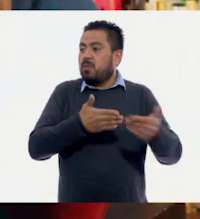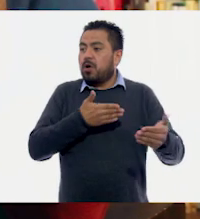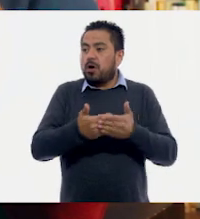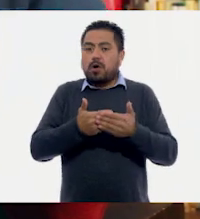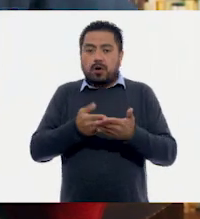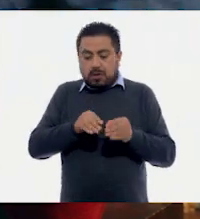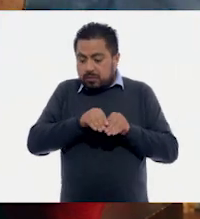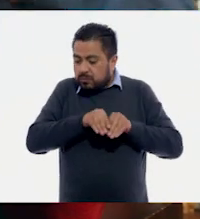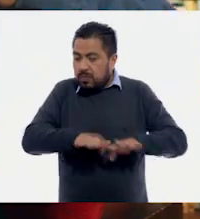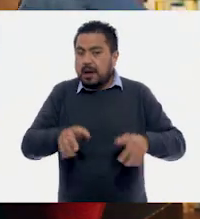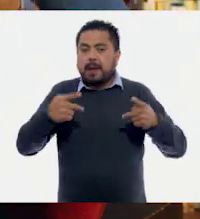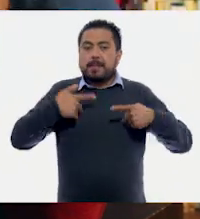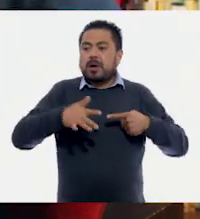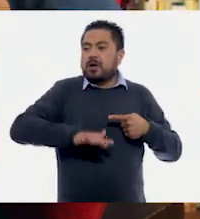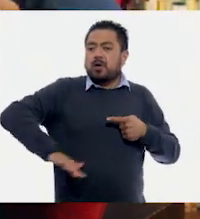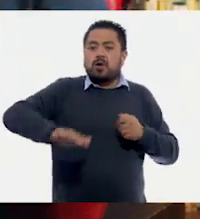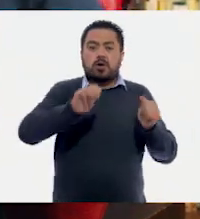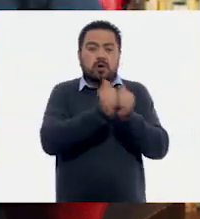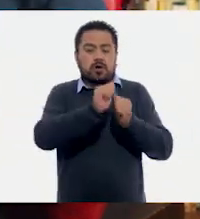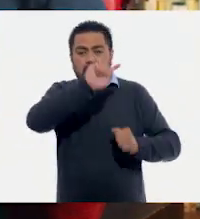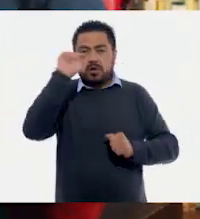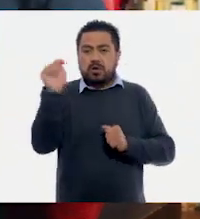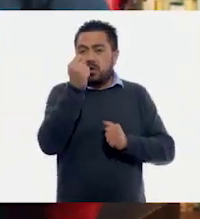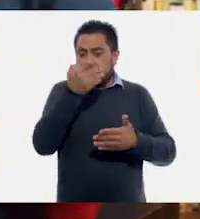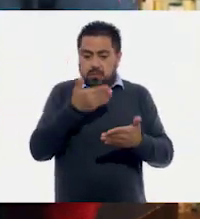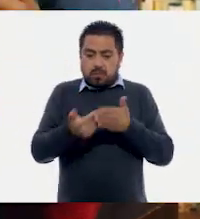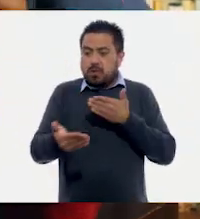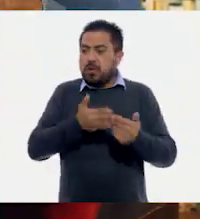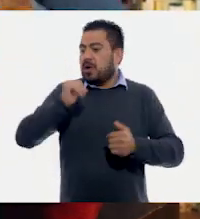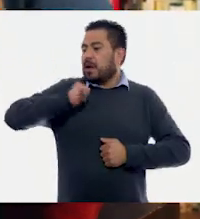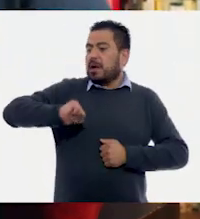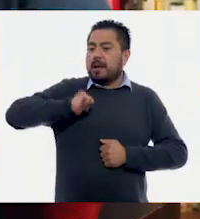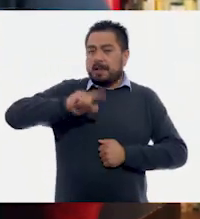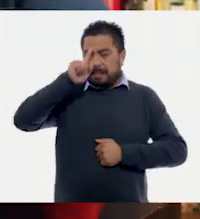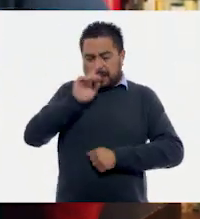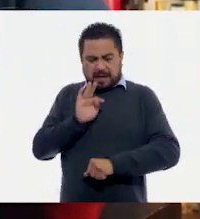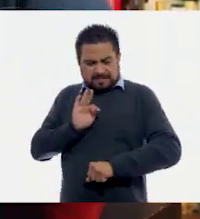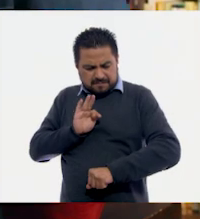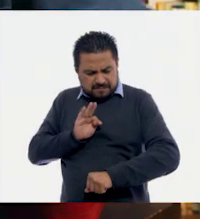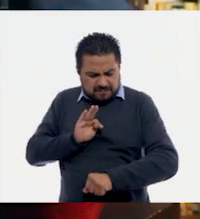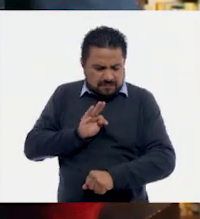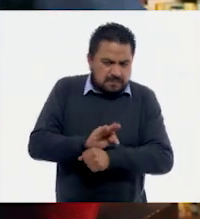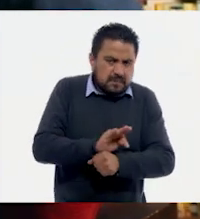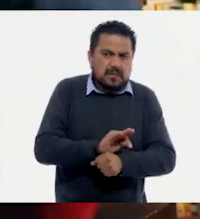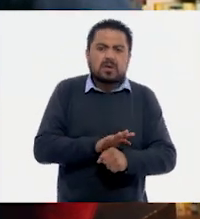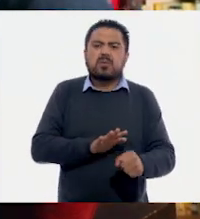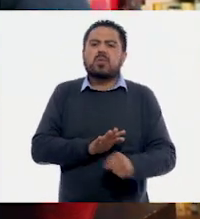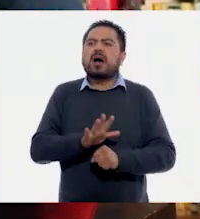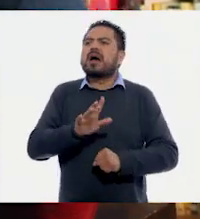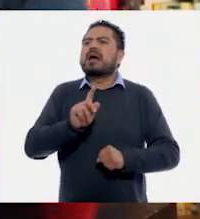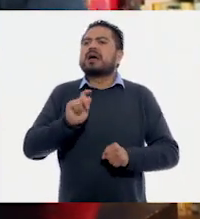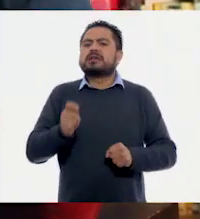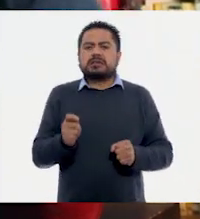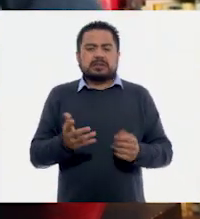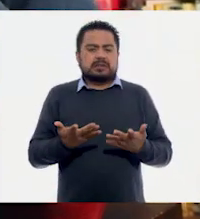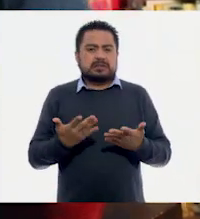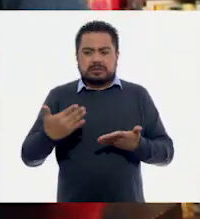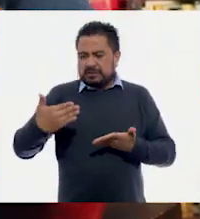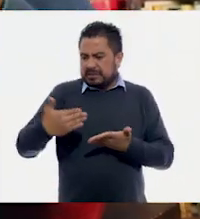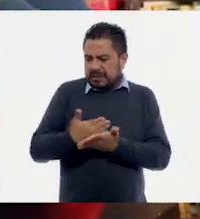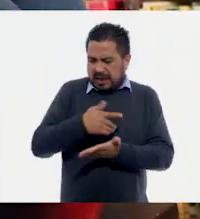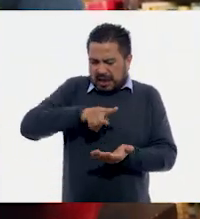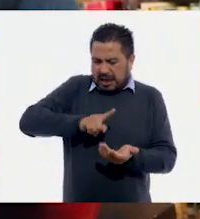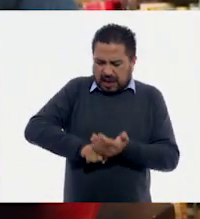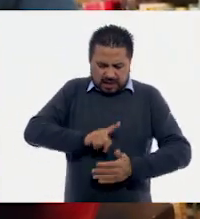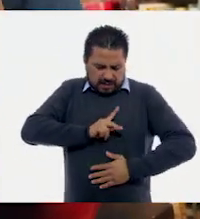población con tecnología moderna de entonces para defendernos de los ataques de los